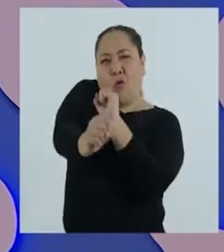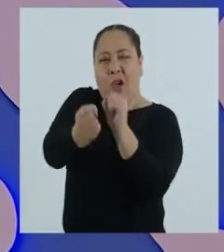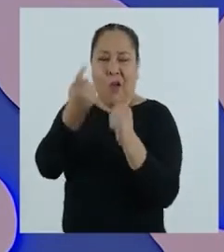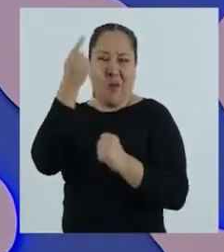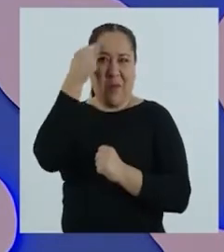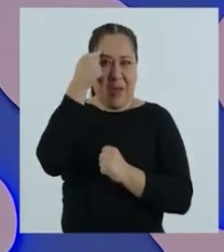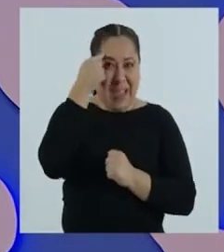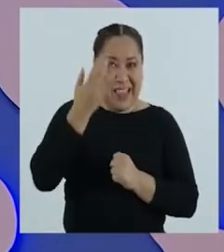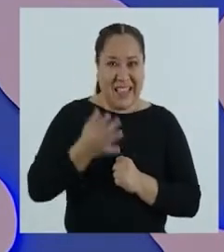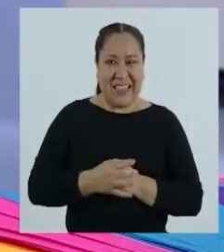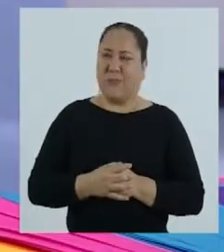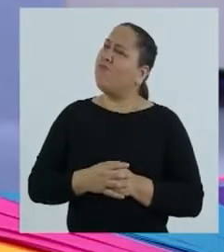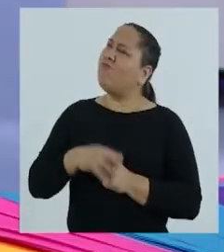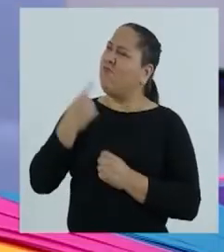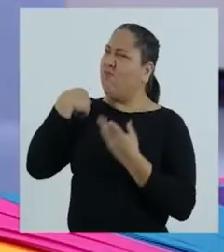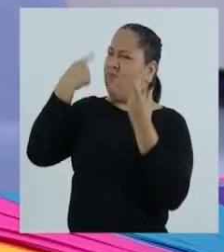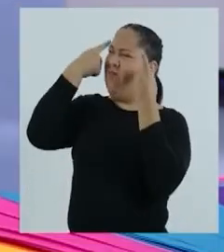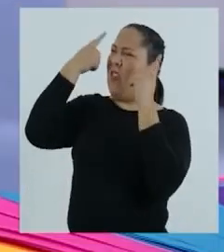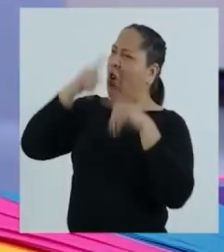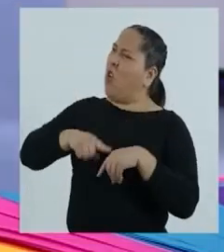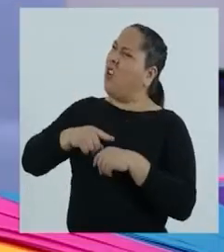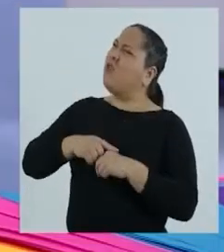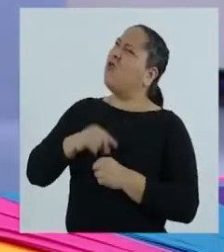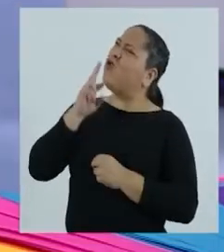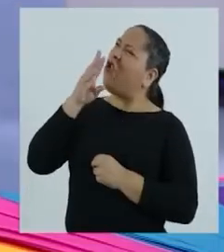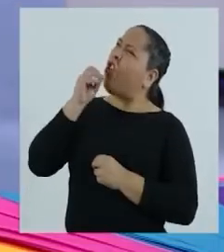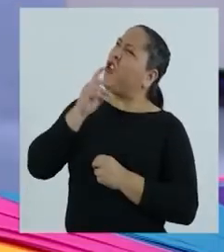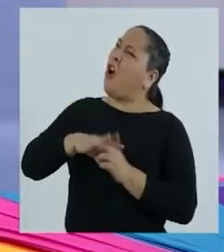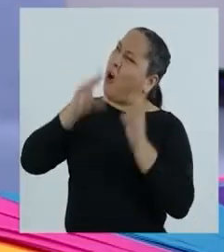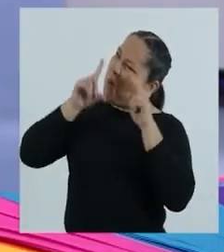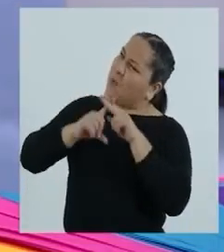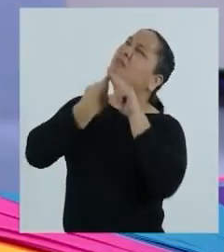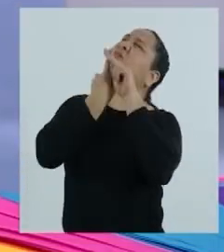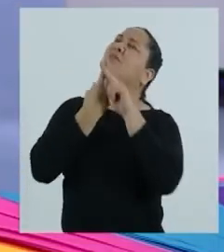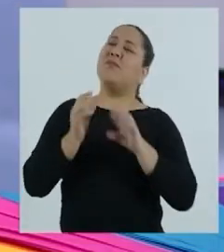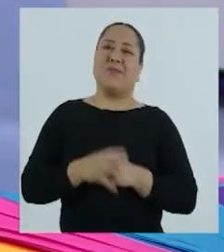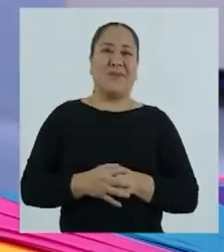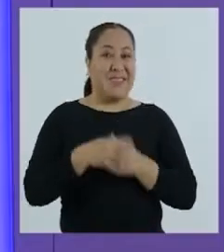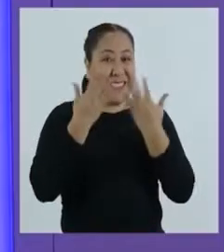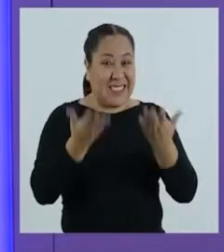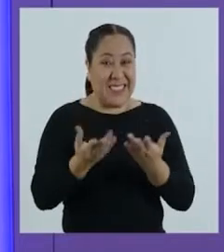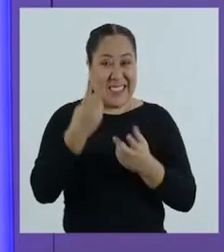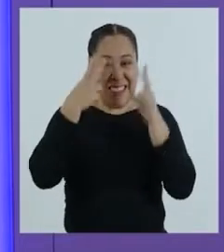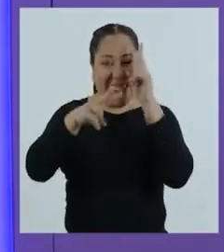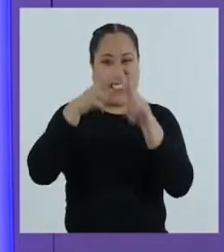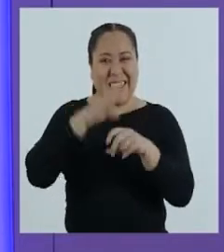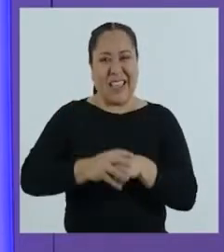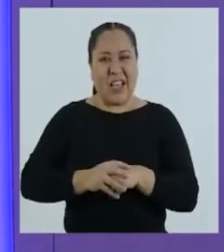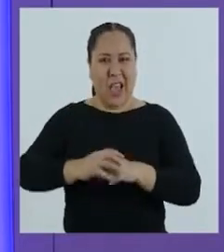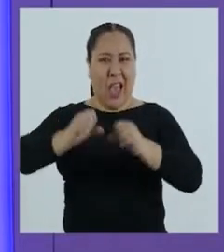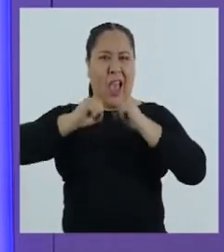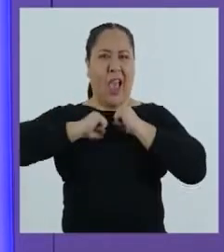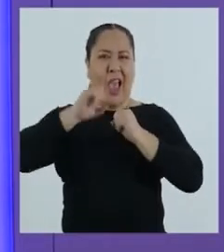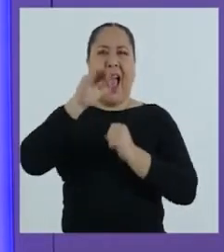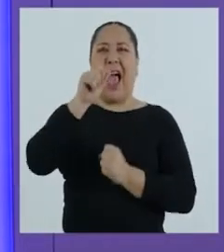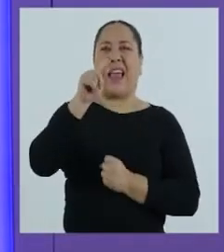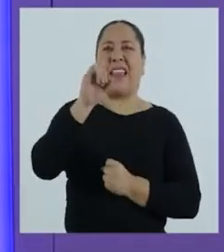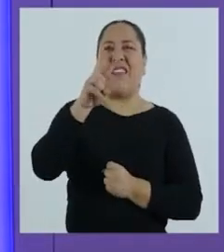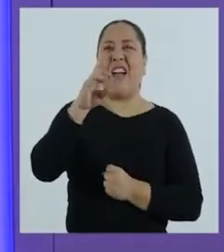cuerpo y nuestra mente? Estoy de acuerdo contigo, Rodrigo. ¡Empecemos! Entonces, vamos con...